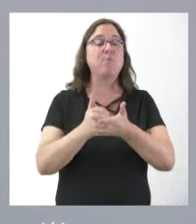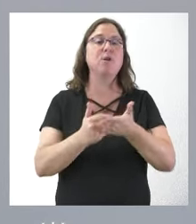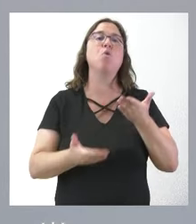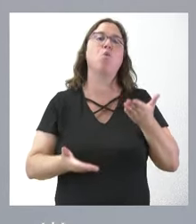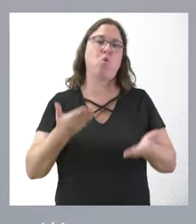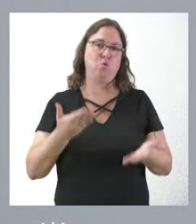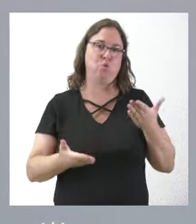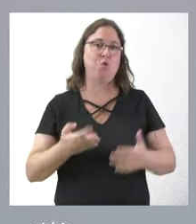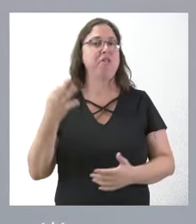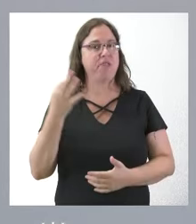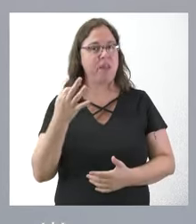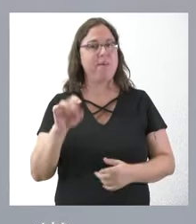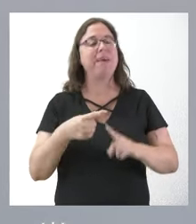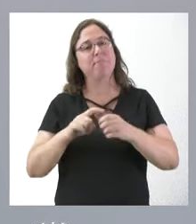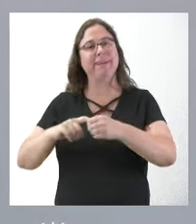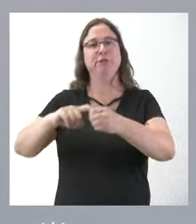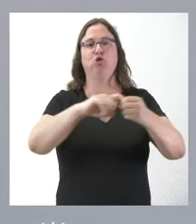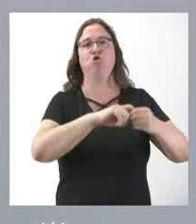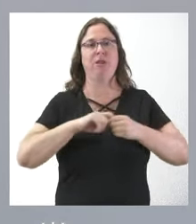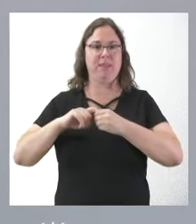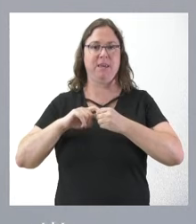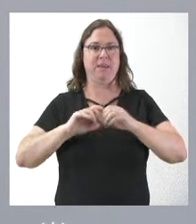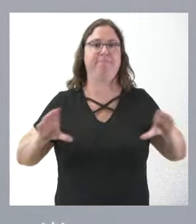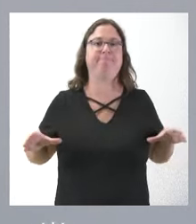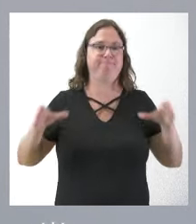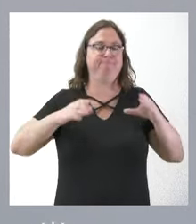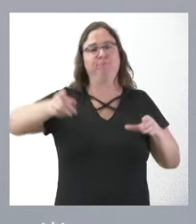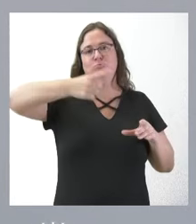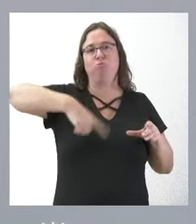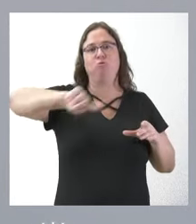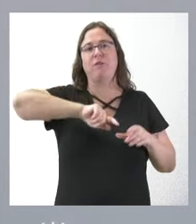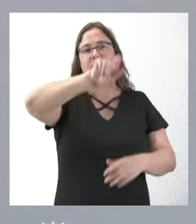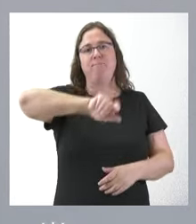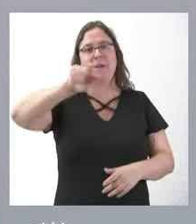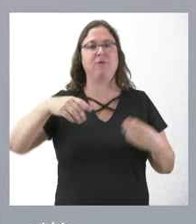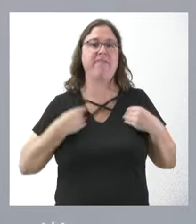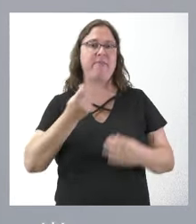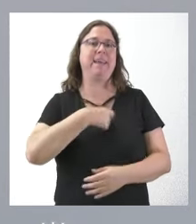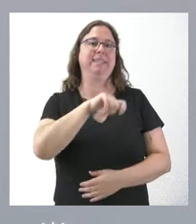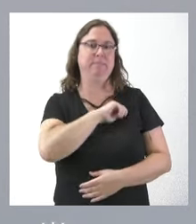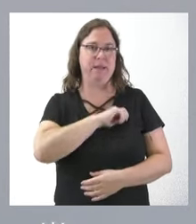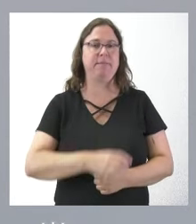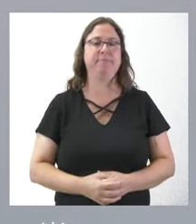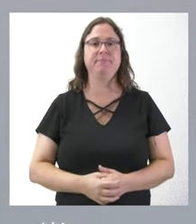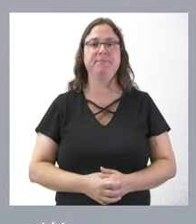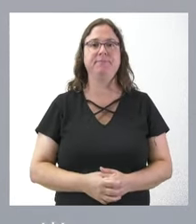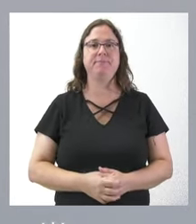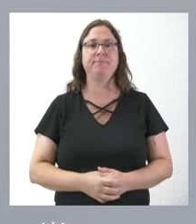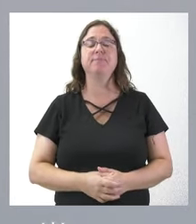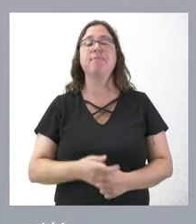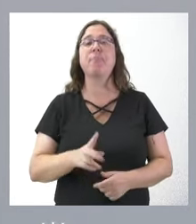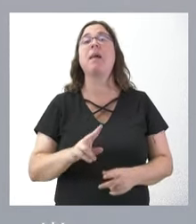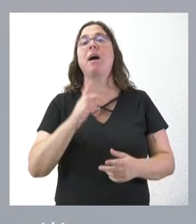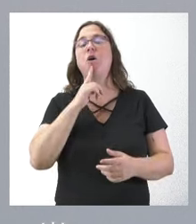y sea solidaria entre el conjunto de los ciudadanos de España. Y, de la misma forma,